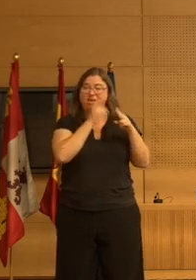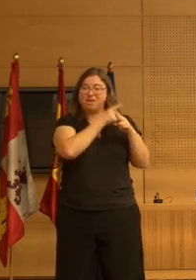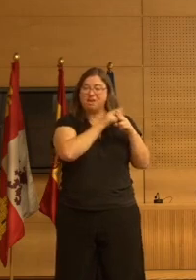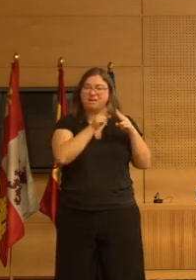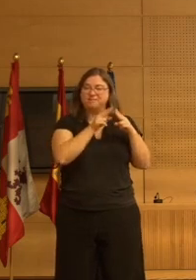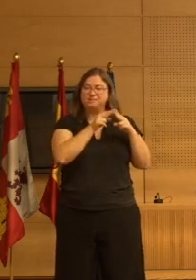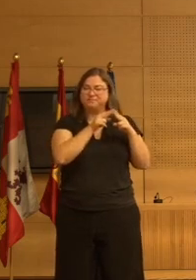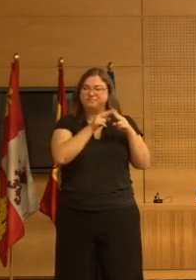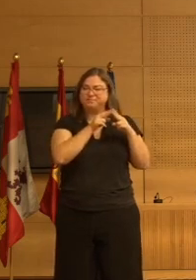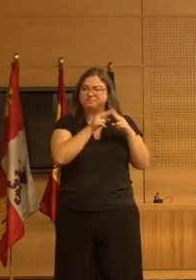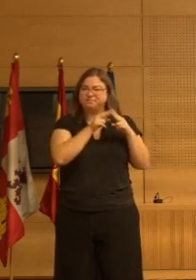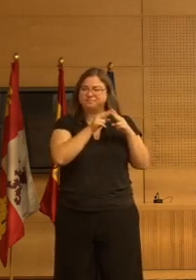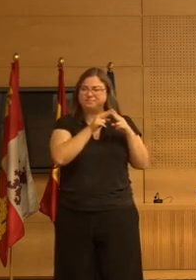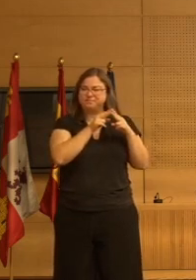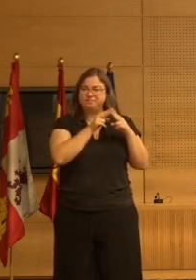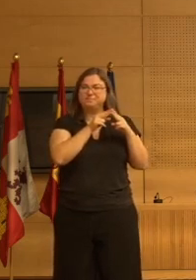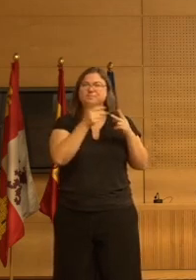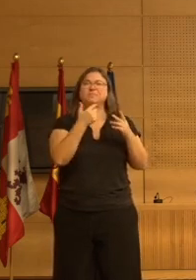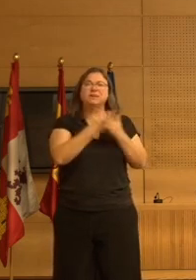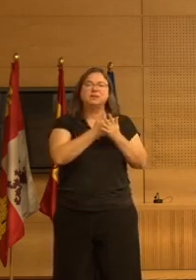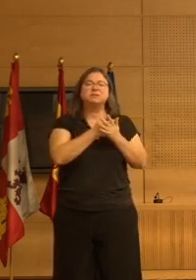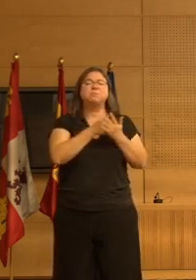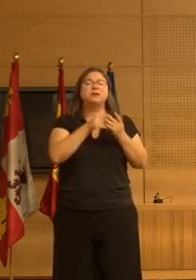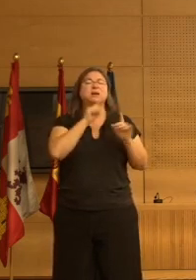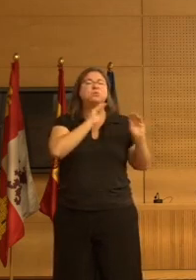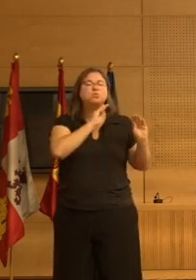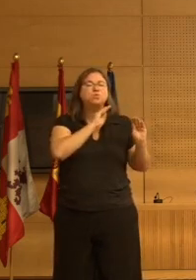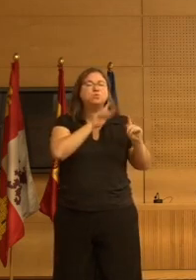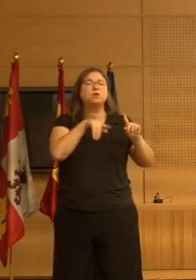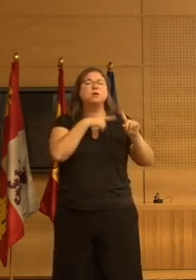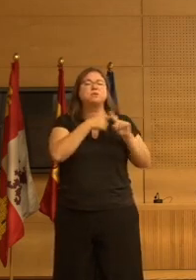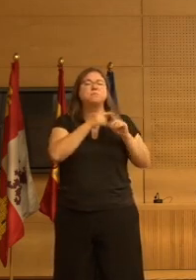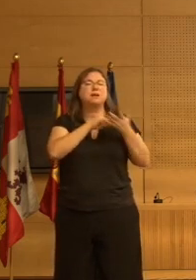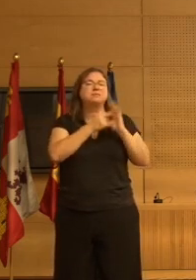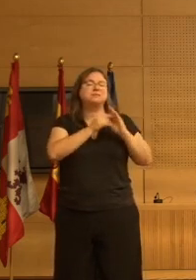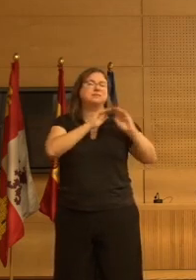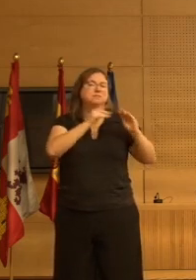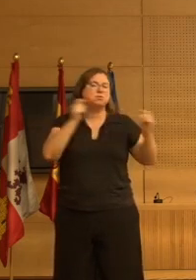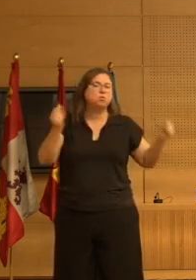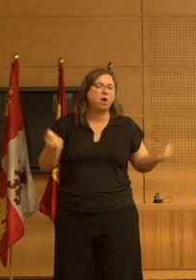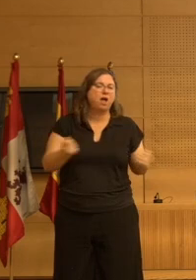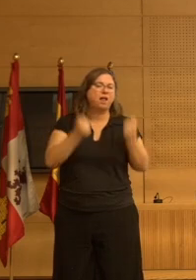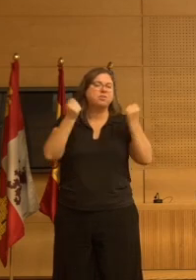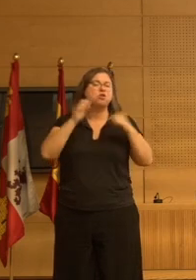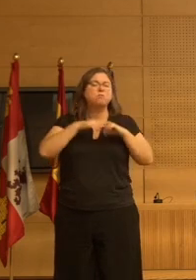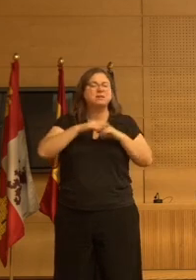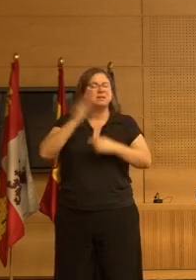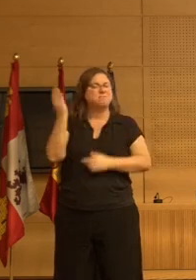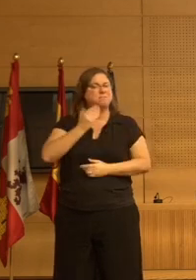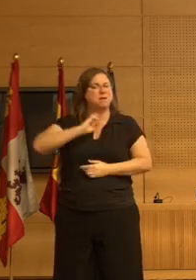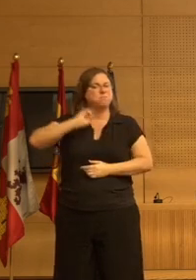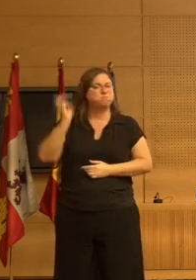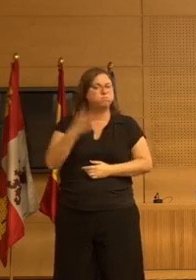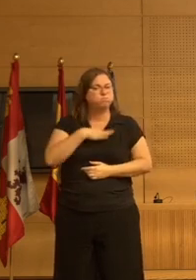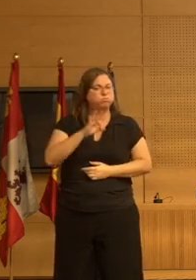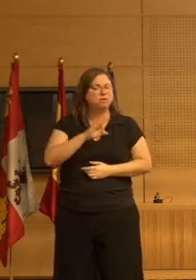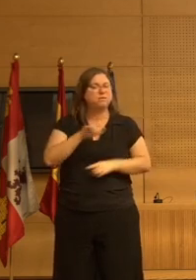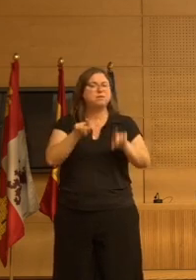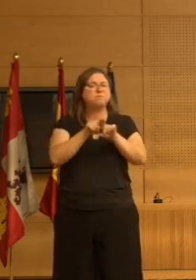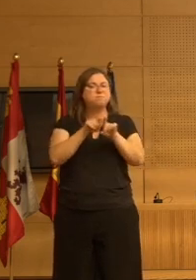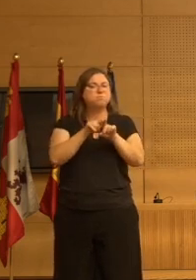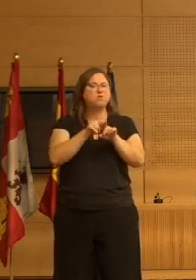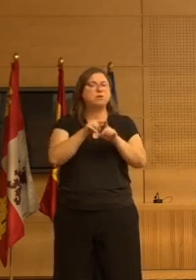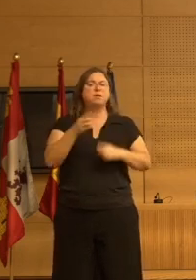son los que han despertado, no solo por su uso, sino por sus mecanismos de acción y por la posibilidad de efectos adversos, pues la alarma